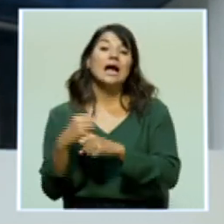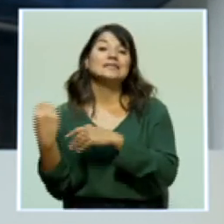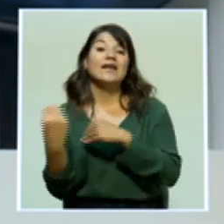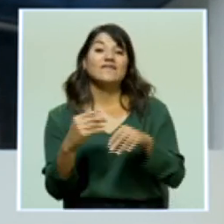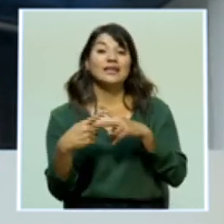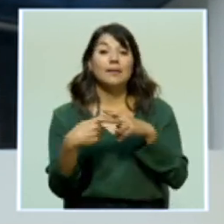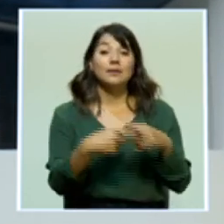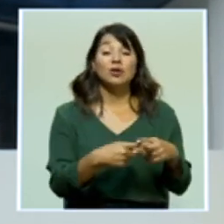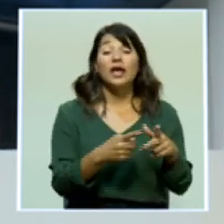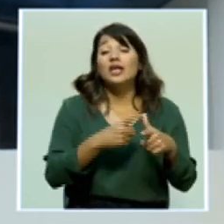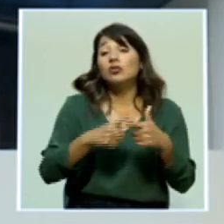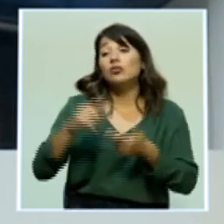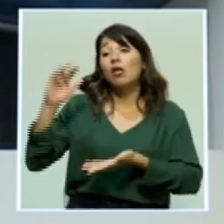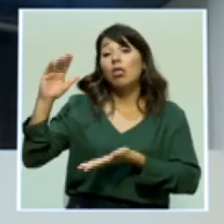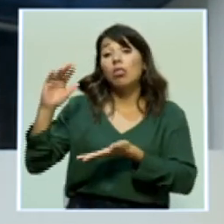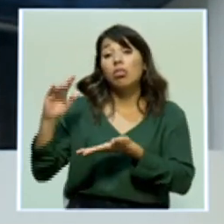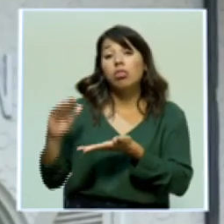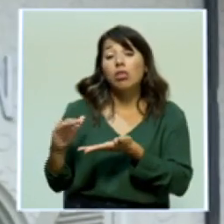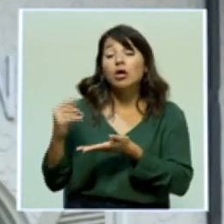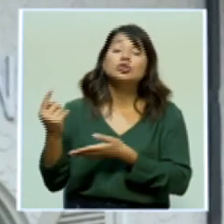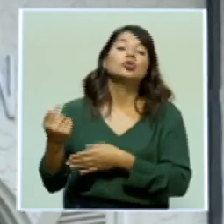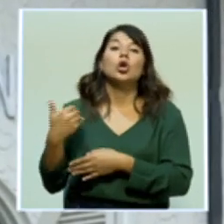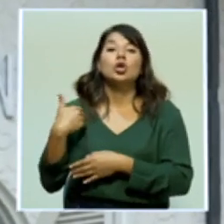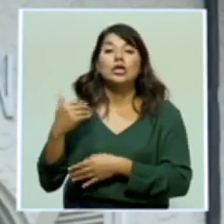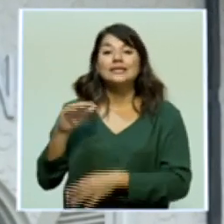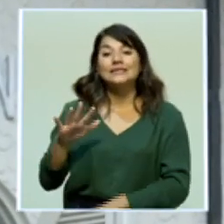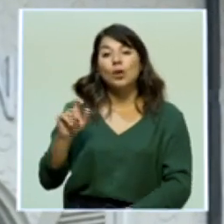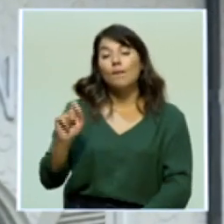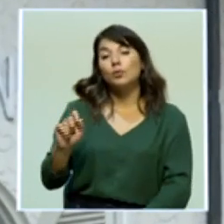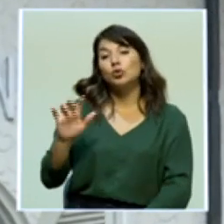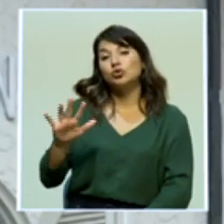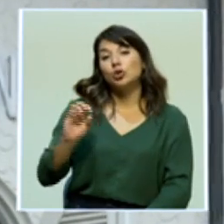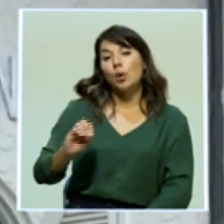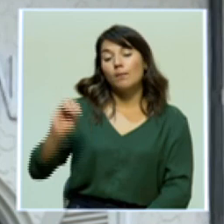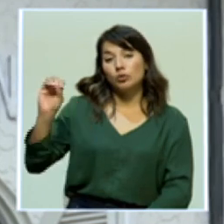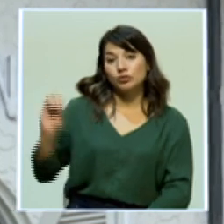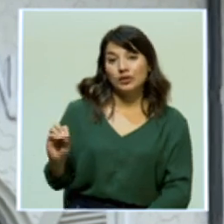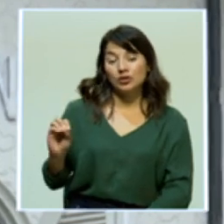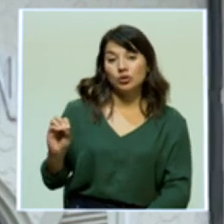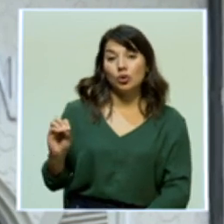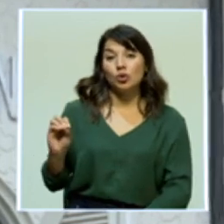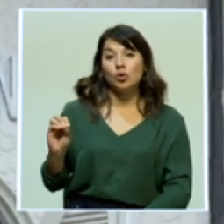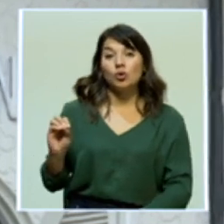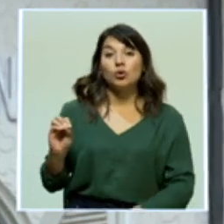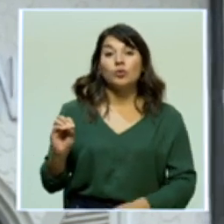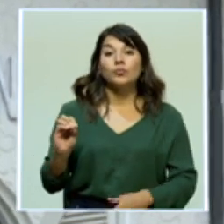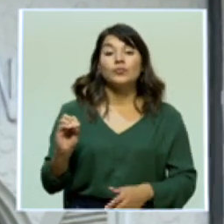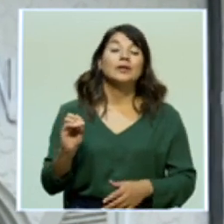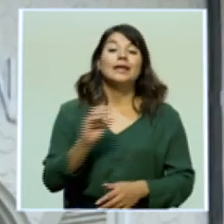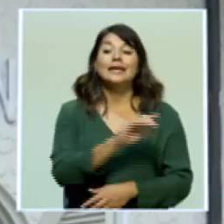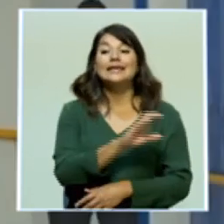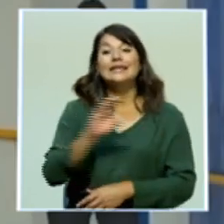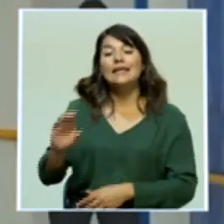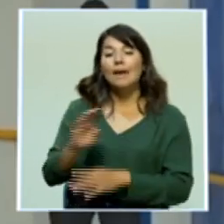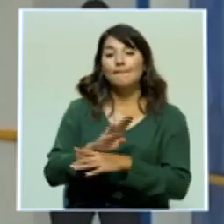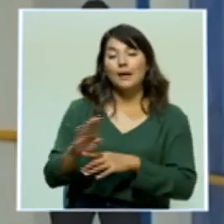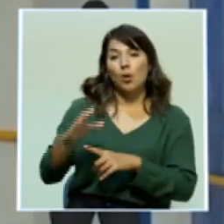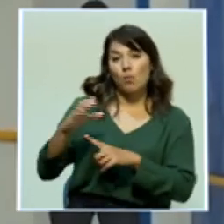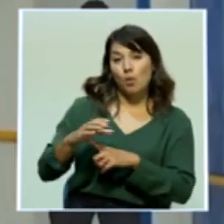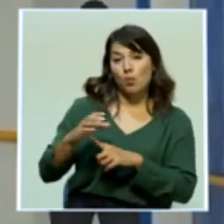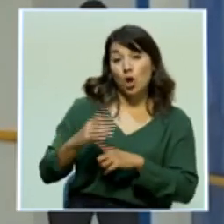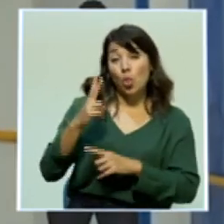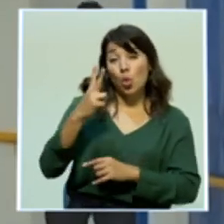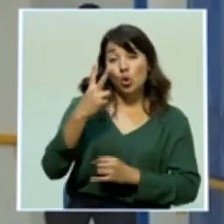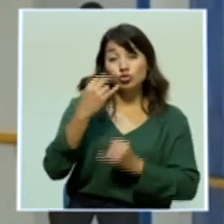institución solo tendrá como único ingreso el 5.5% del aporte de los bancos, que en los dos últimos años